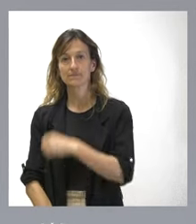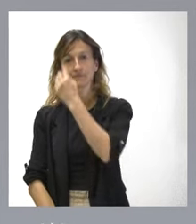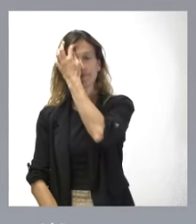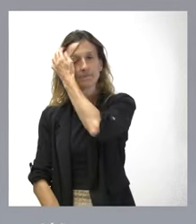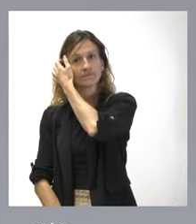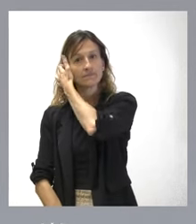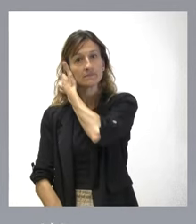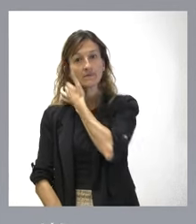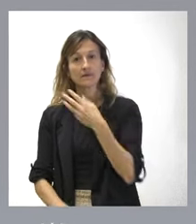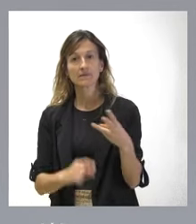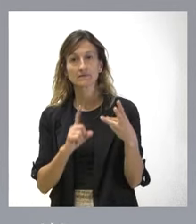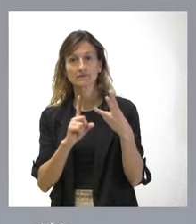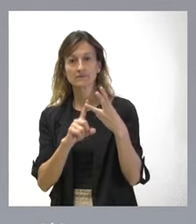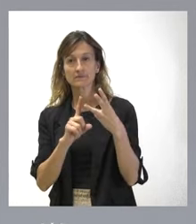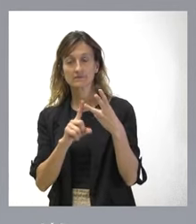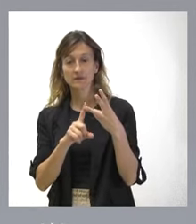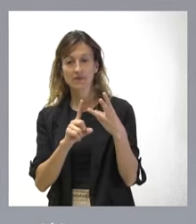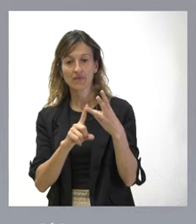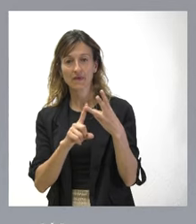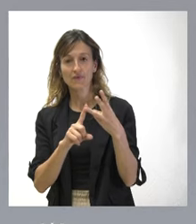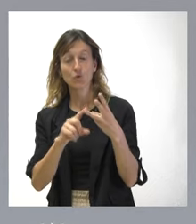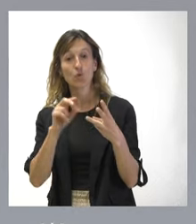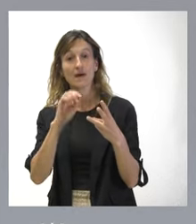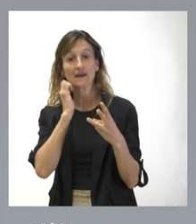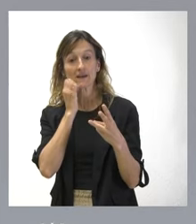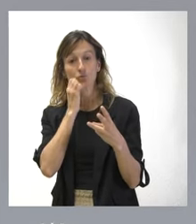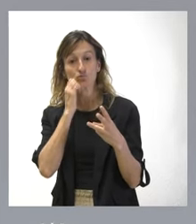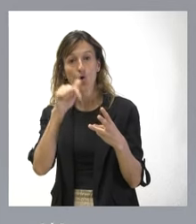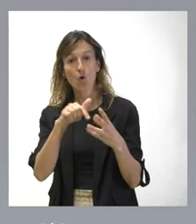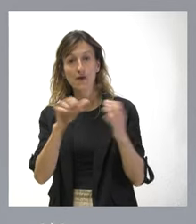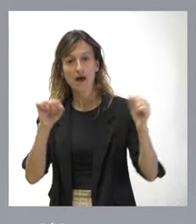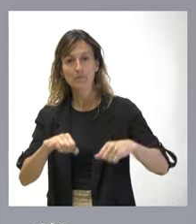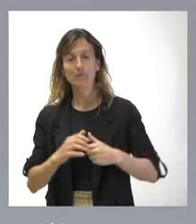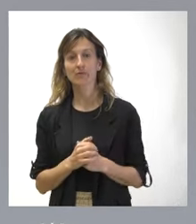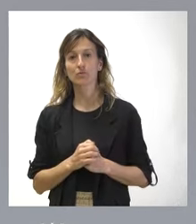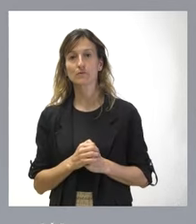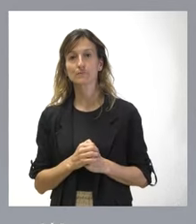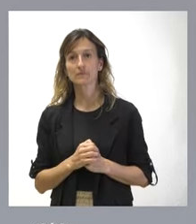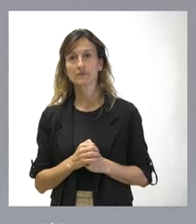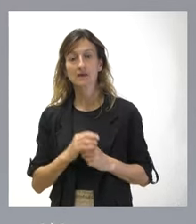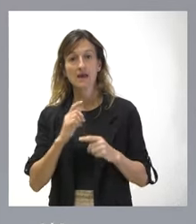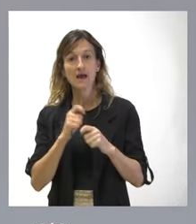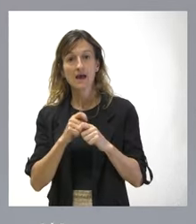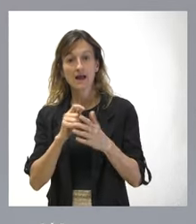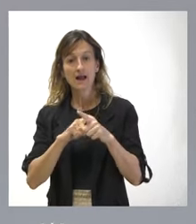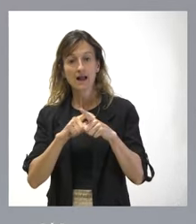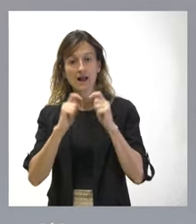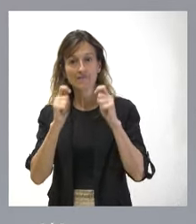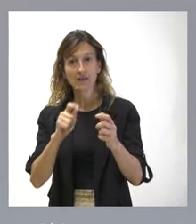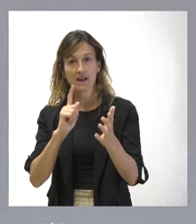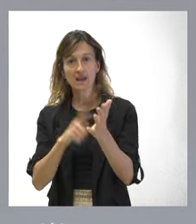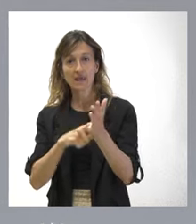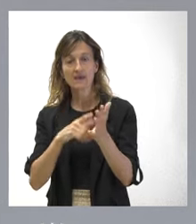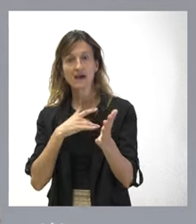Tercer gran bloque dentro del recurso aprobado hoy por el Gobierno regional. La calificación que hace a sí misma la ley de